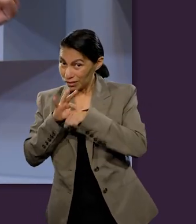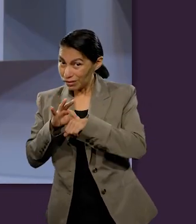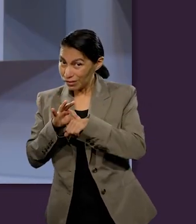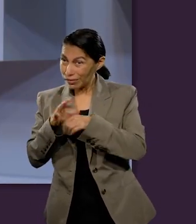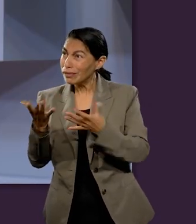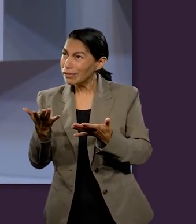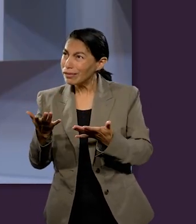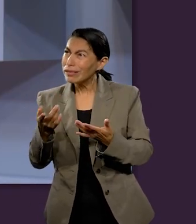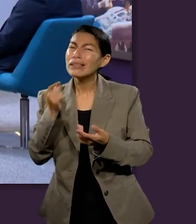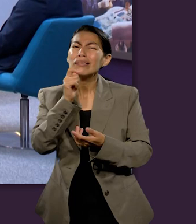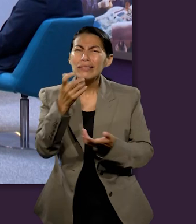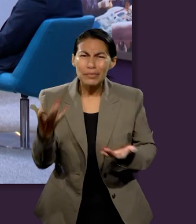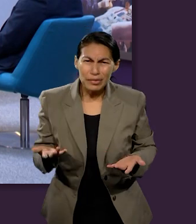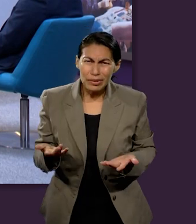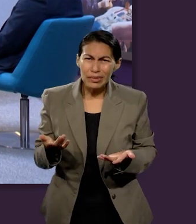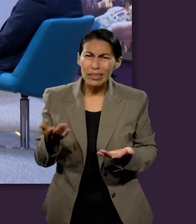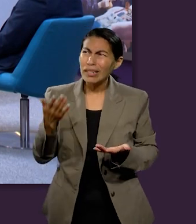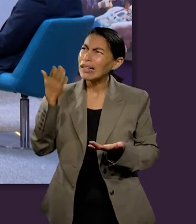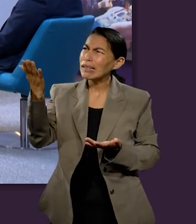¿Esa nueva realidad